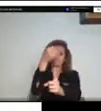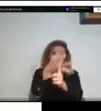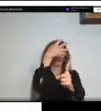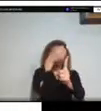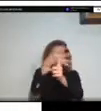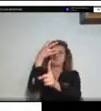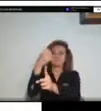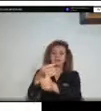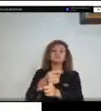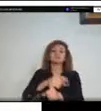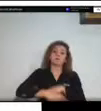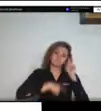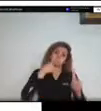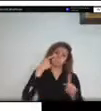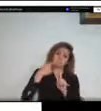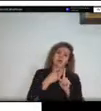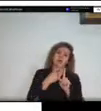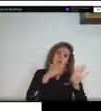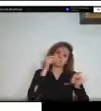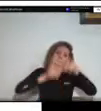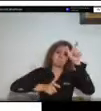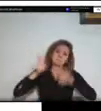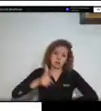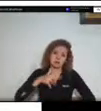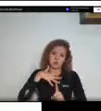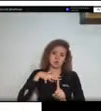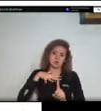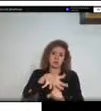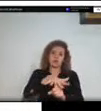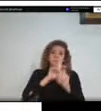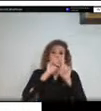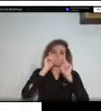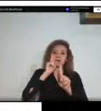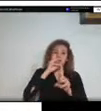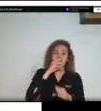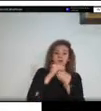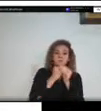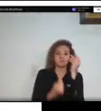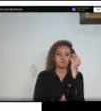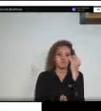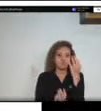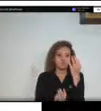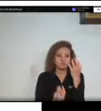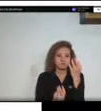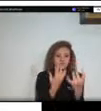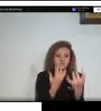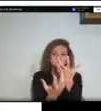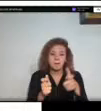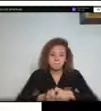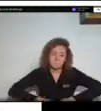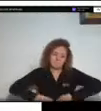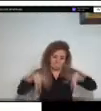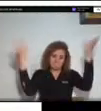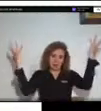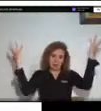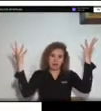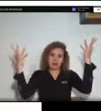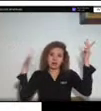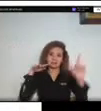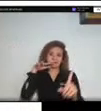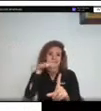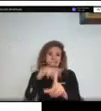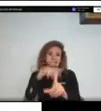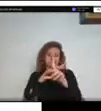y el riesgo de afectación a ellas a través de incendios explosiones y una afectación directa sobre la integridad de las